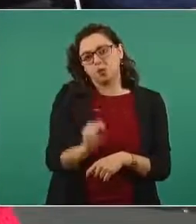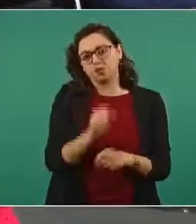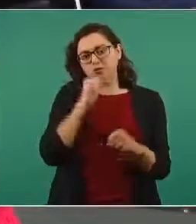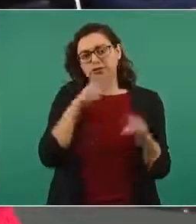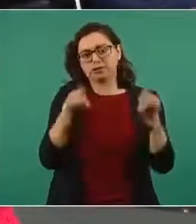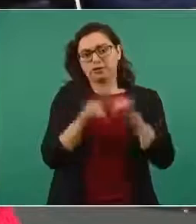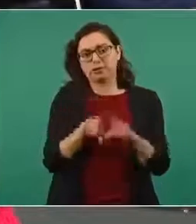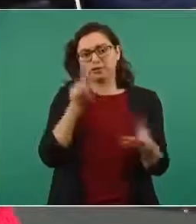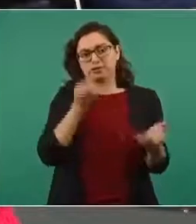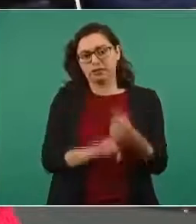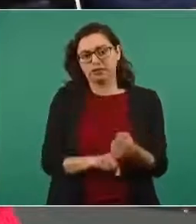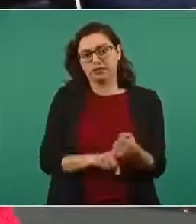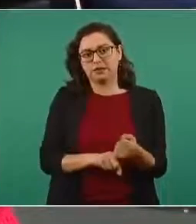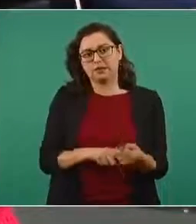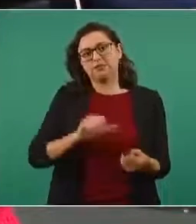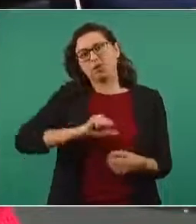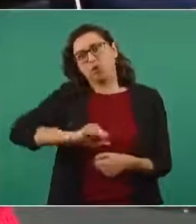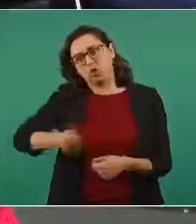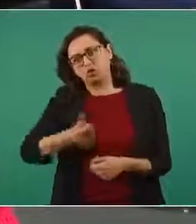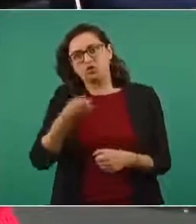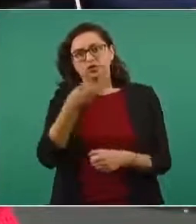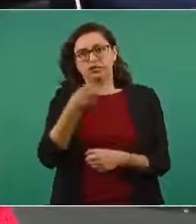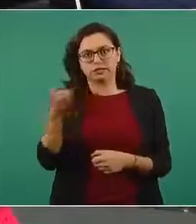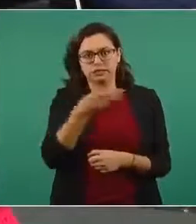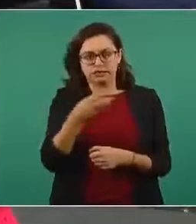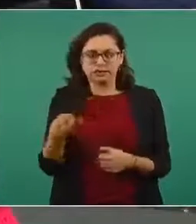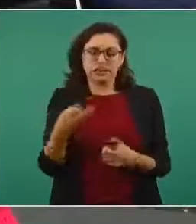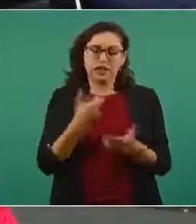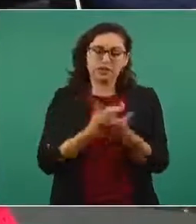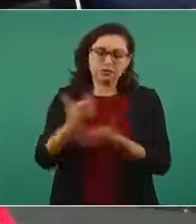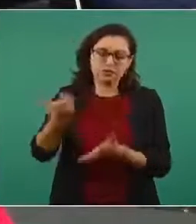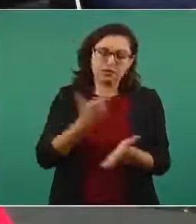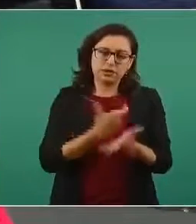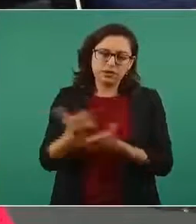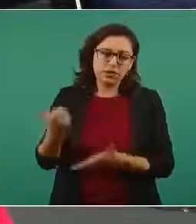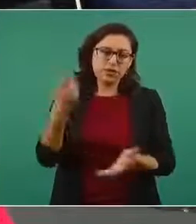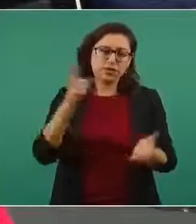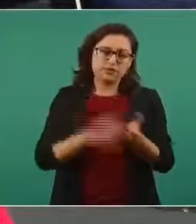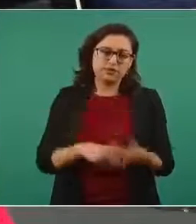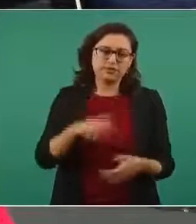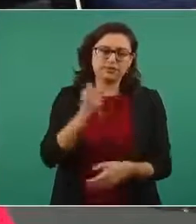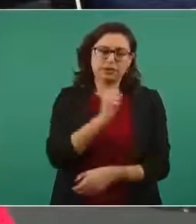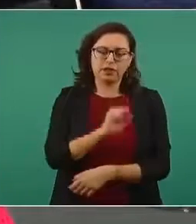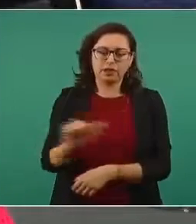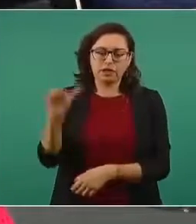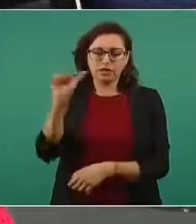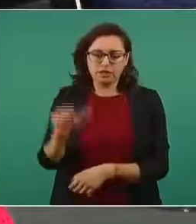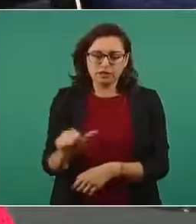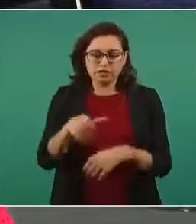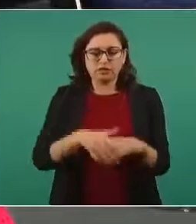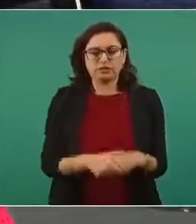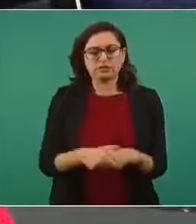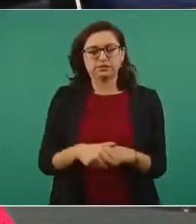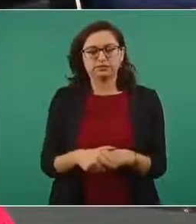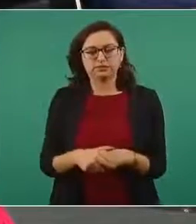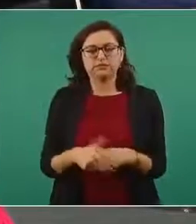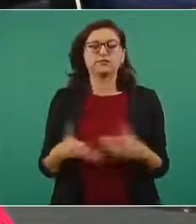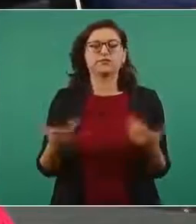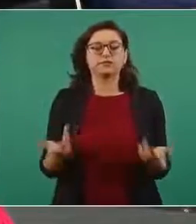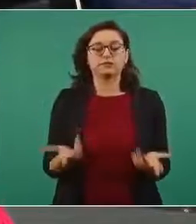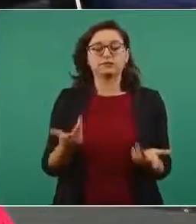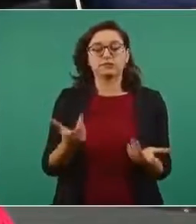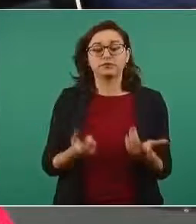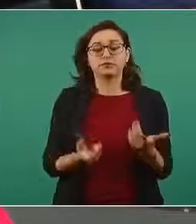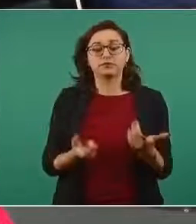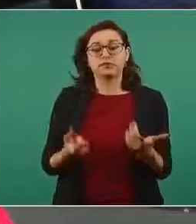robo de salario de otros 300 empleados de la Secretaría de Salud algunos de ellos de nivel federal y que les están